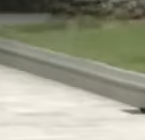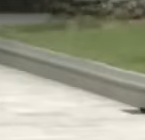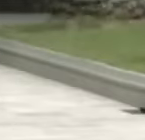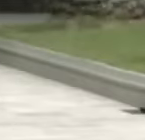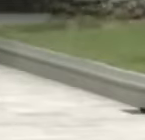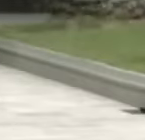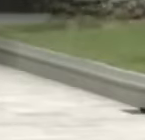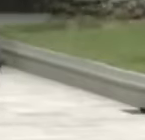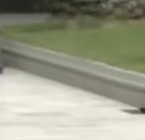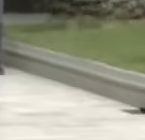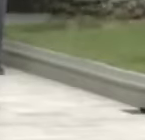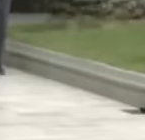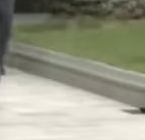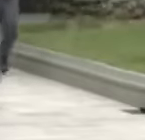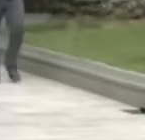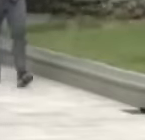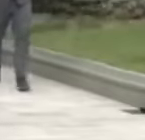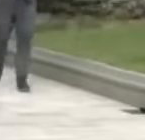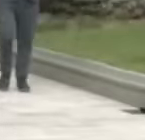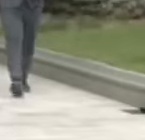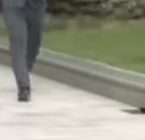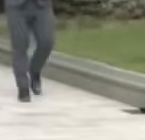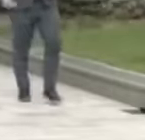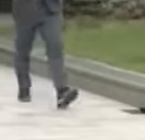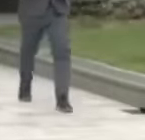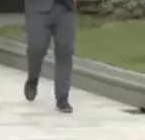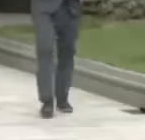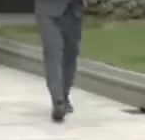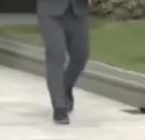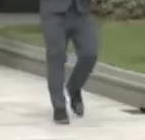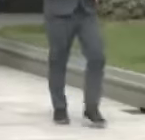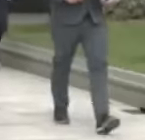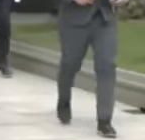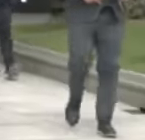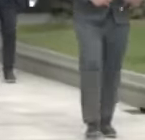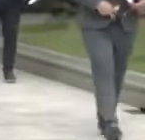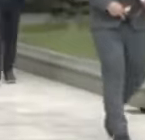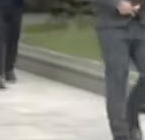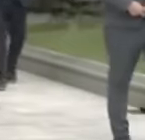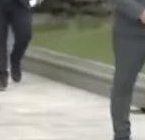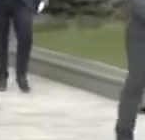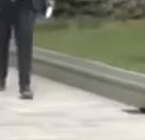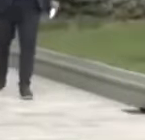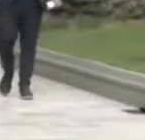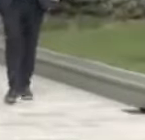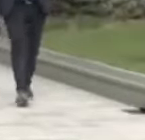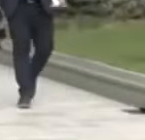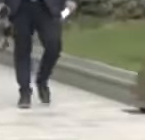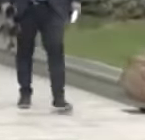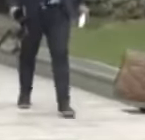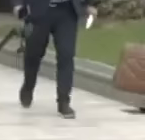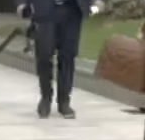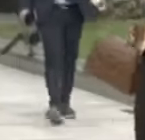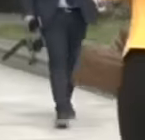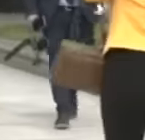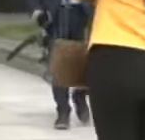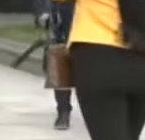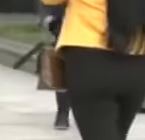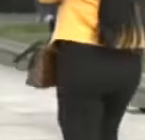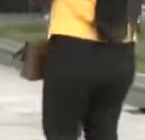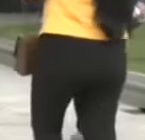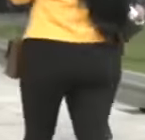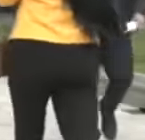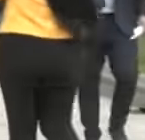diputada Buzzi Galeano para rechazar categóricamente la trágica agresión contra el pueblo de Palestina tras 10 meses